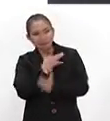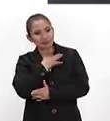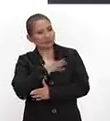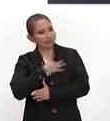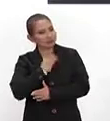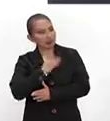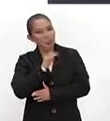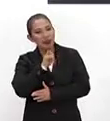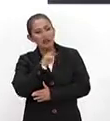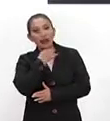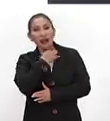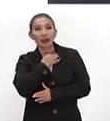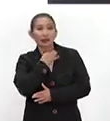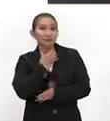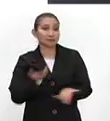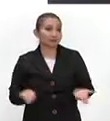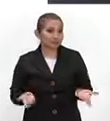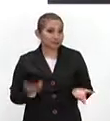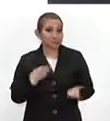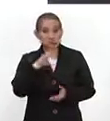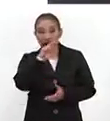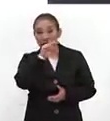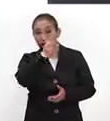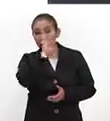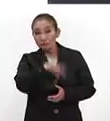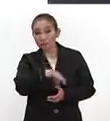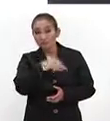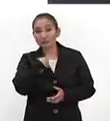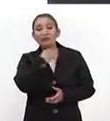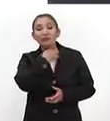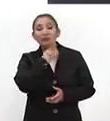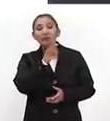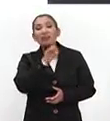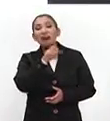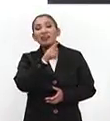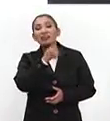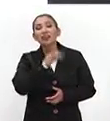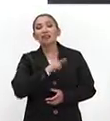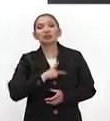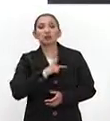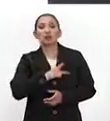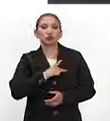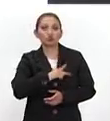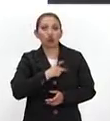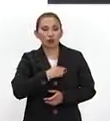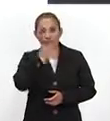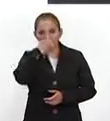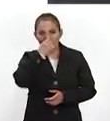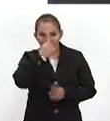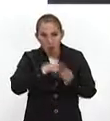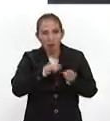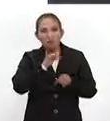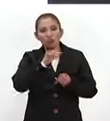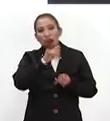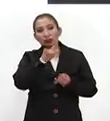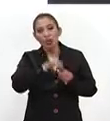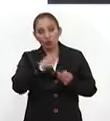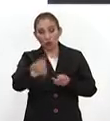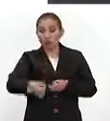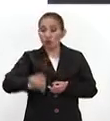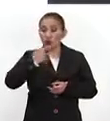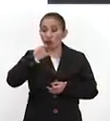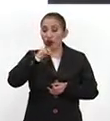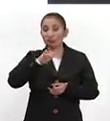infección por bacterias es la garganta. El 80% de las faringitis aproximadamente son por virus, el virus de la gripe, el virus de la influenza. Entonces, tú tomas